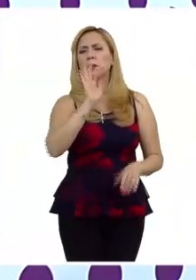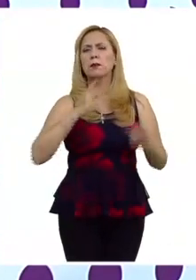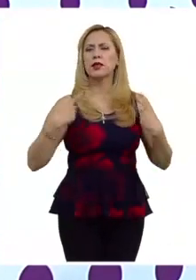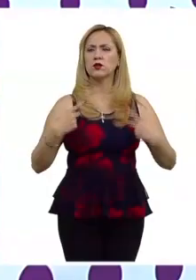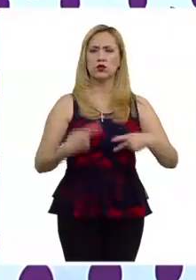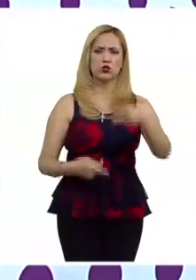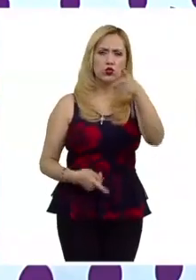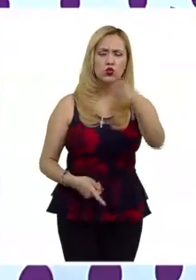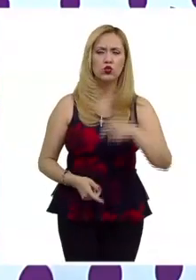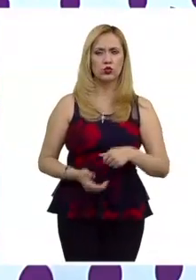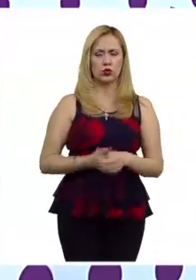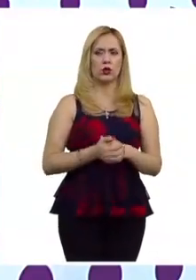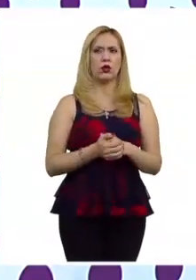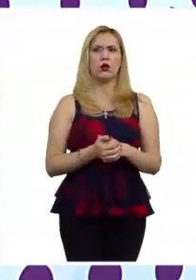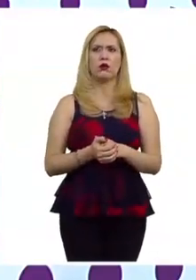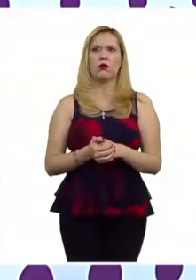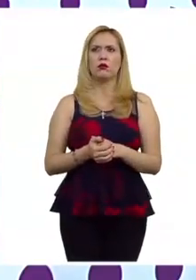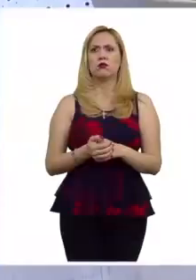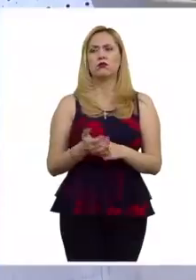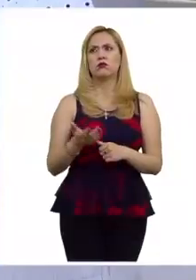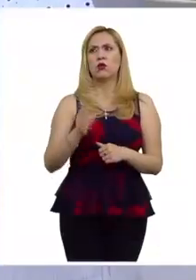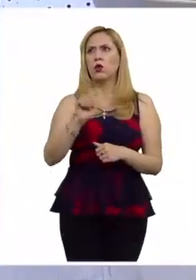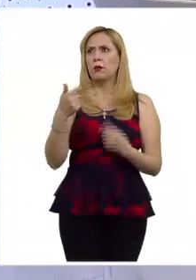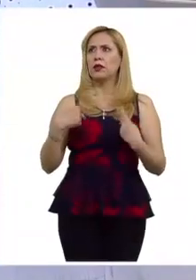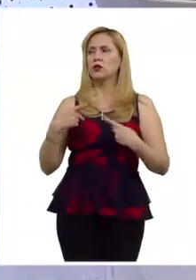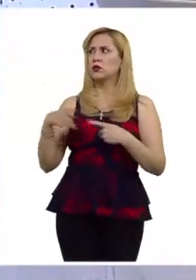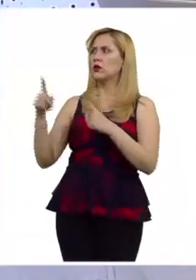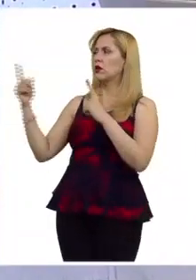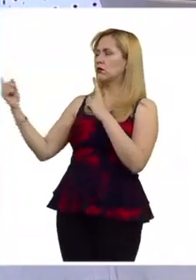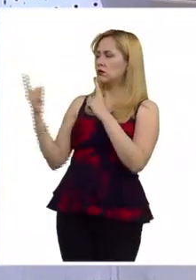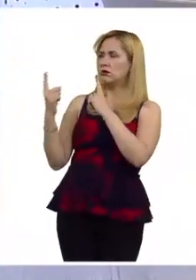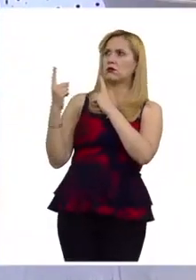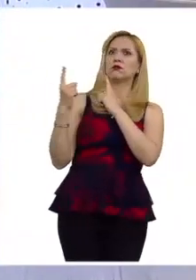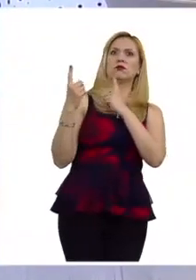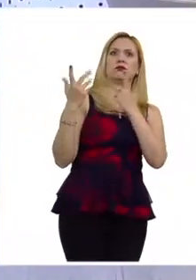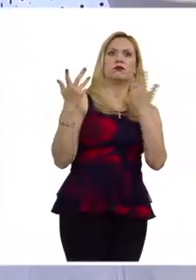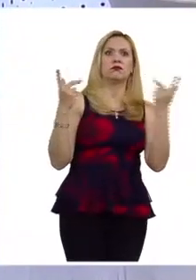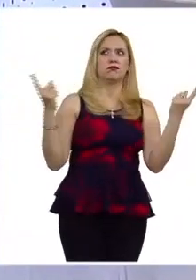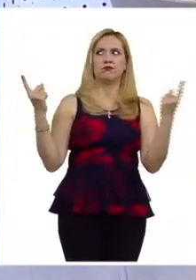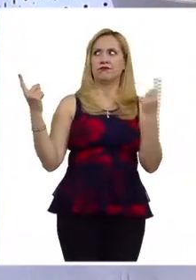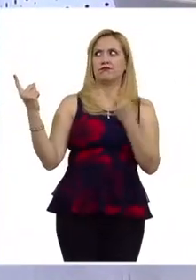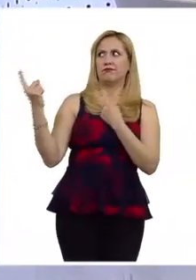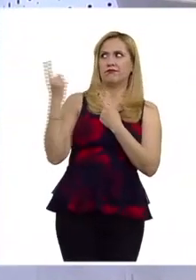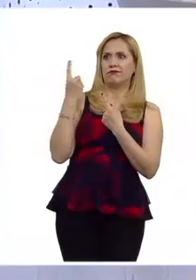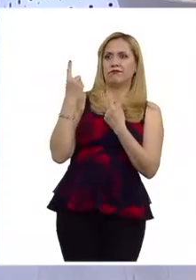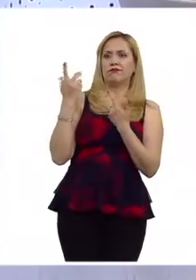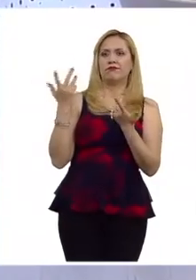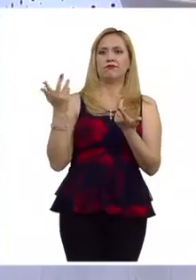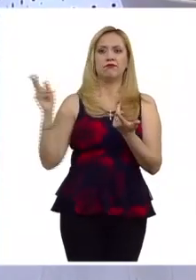esta esfera de derechos de otros privados y sobre todo privados que tienen cierta